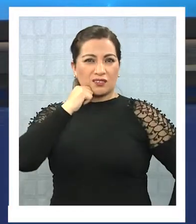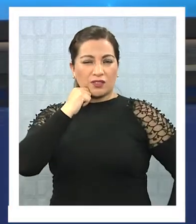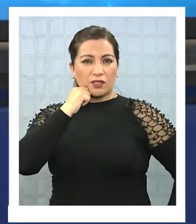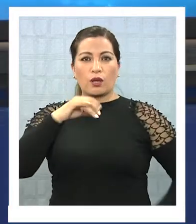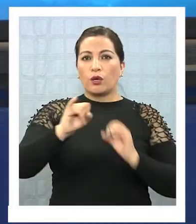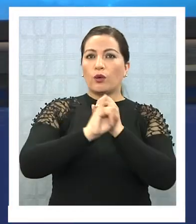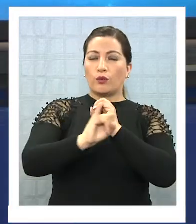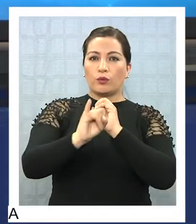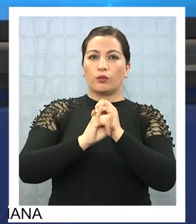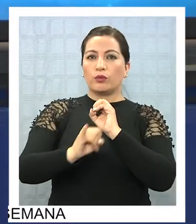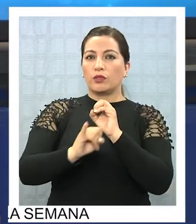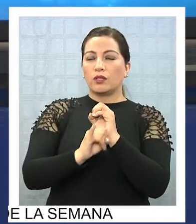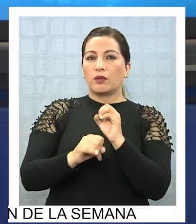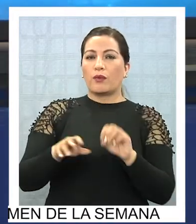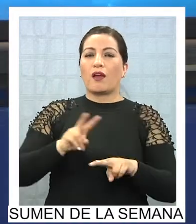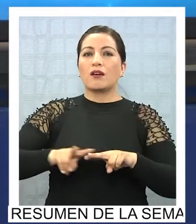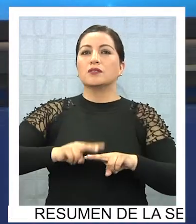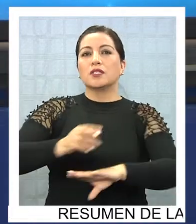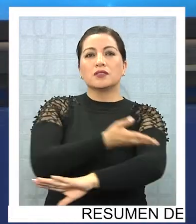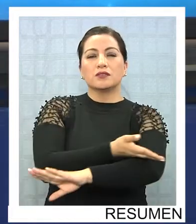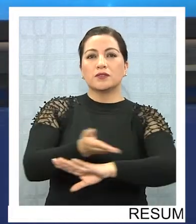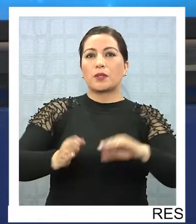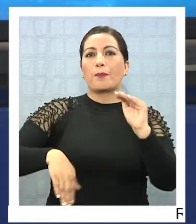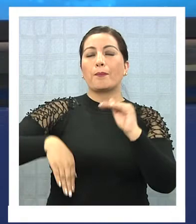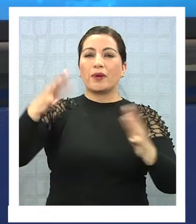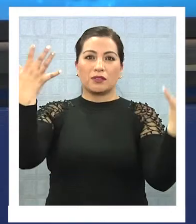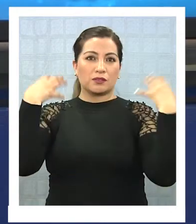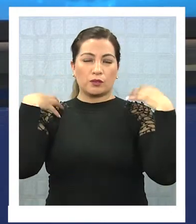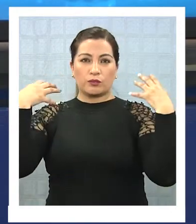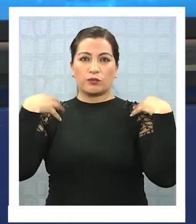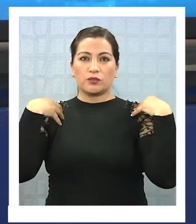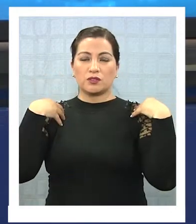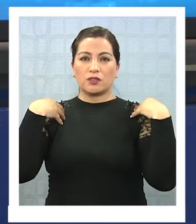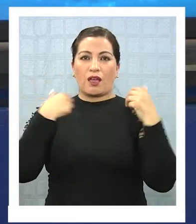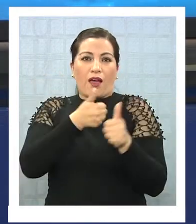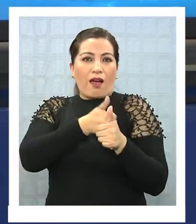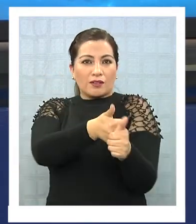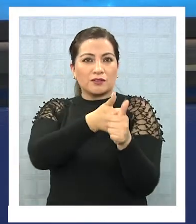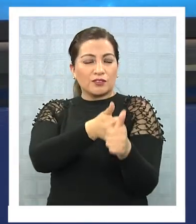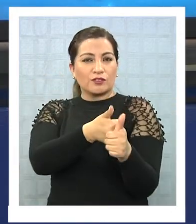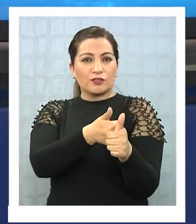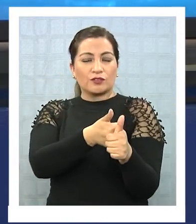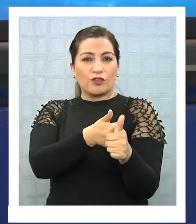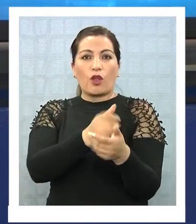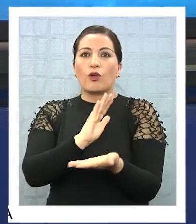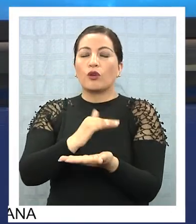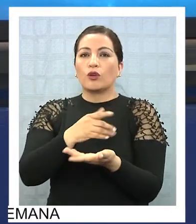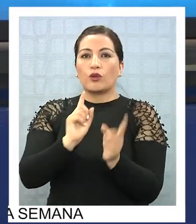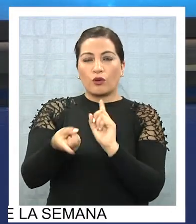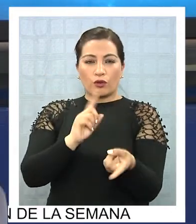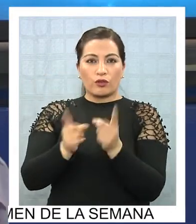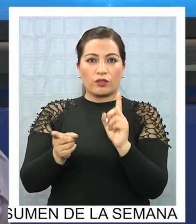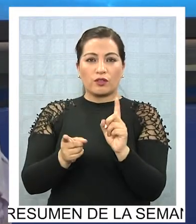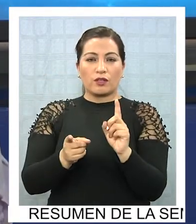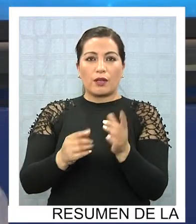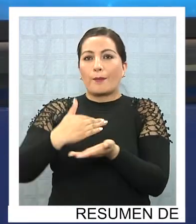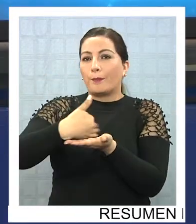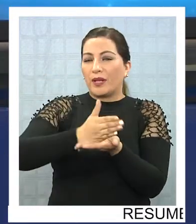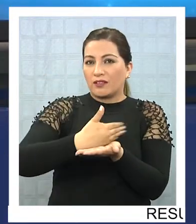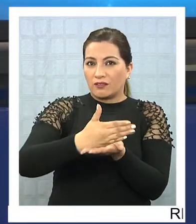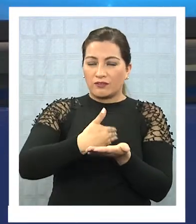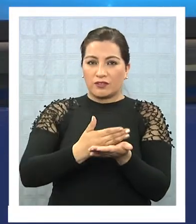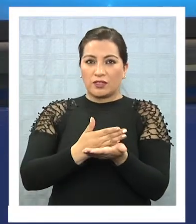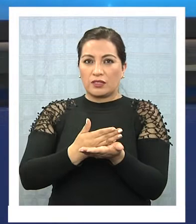Una UNEMI que pasa a ser servicio, que tiene más atribuciones, no solamente asesor y coordina, sino que planifica y supervisa, se